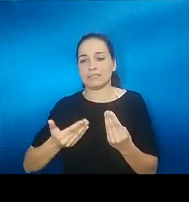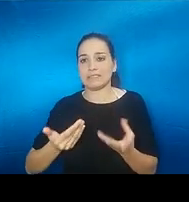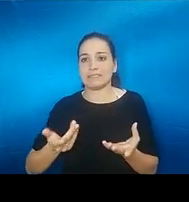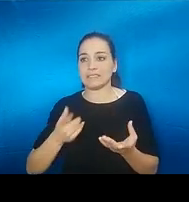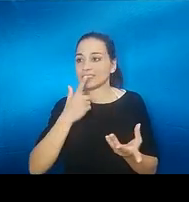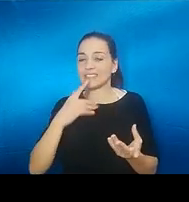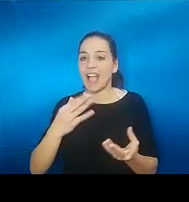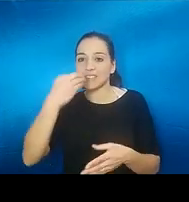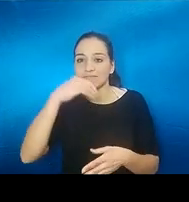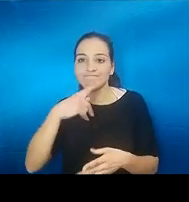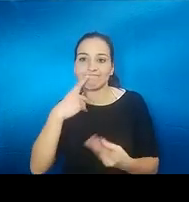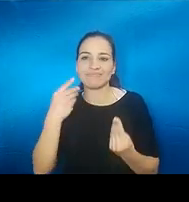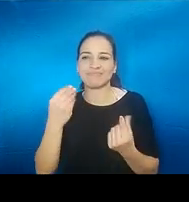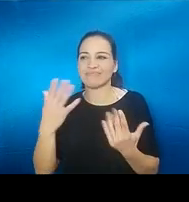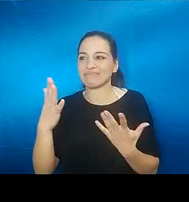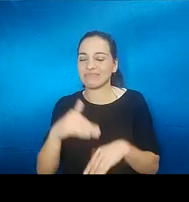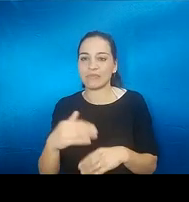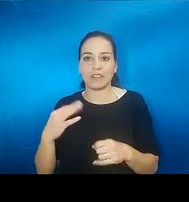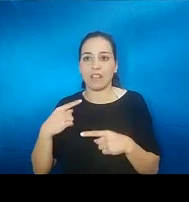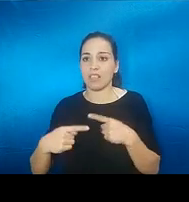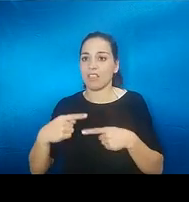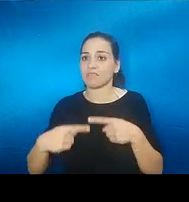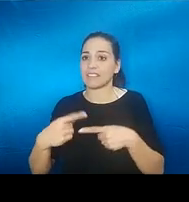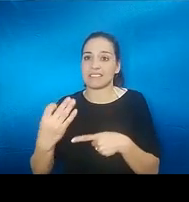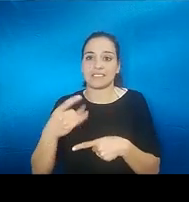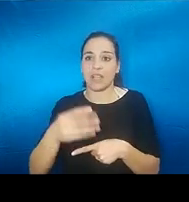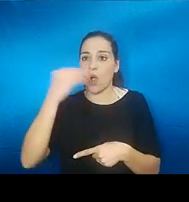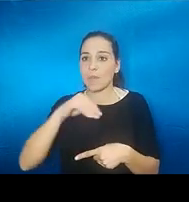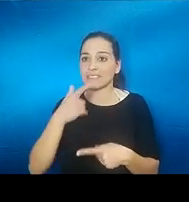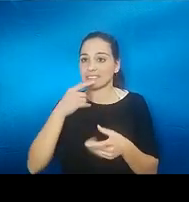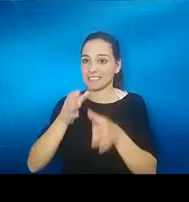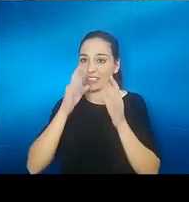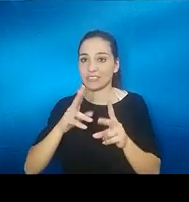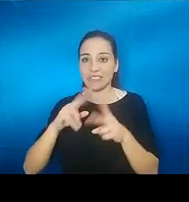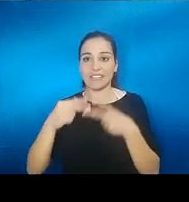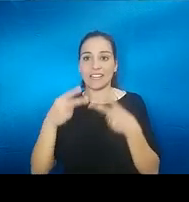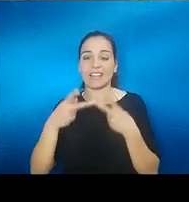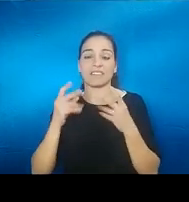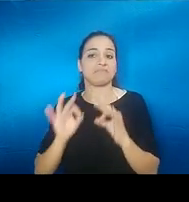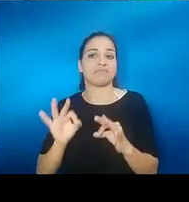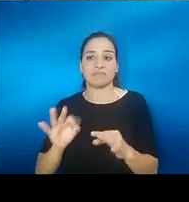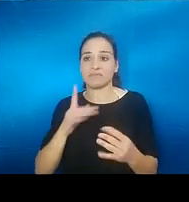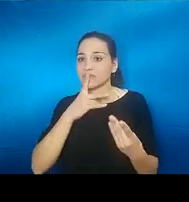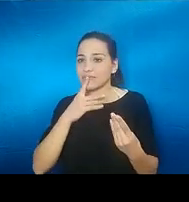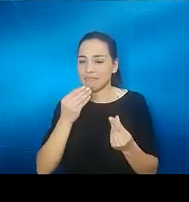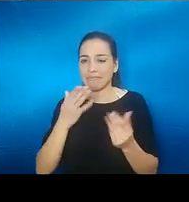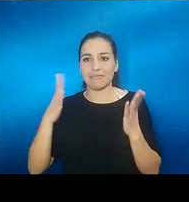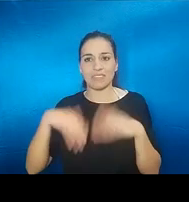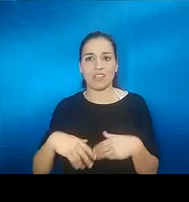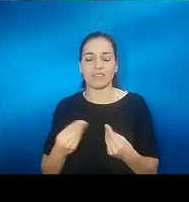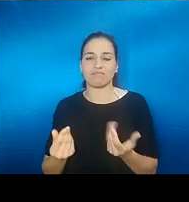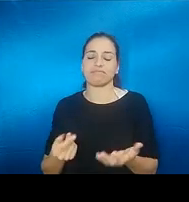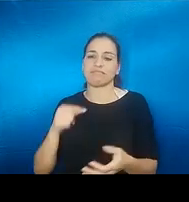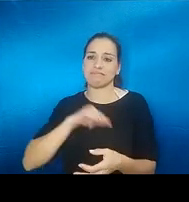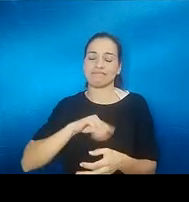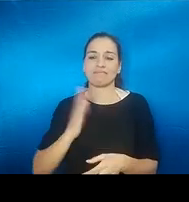una comida y es en el día a día tú tienes que comer tienes que desayunar tienes que cenar y entonces te afecta te afecta en